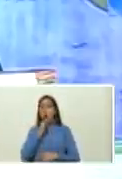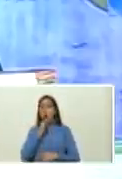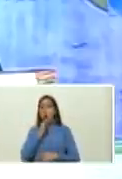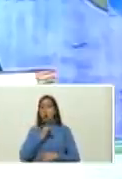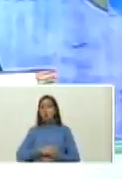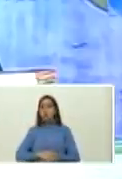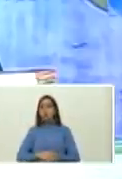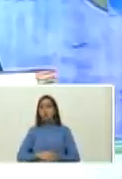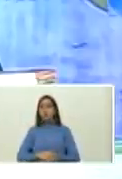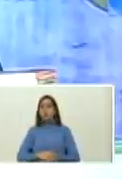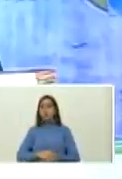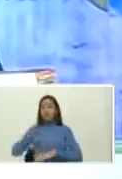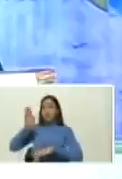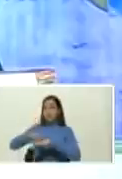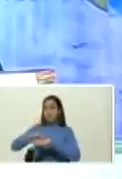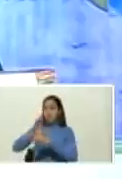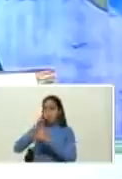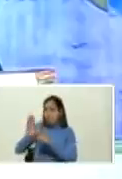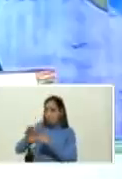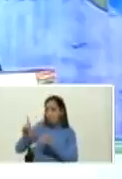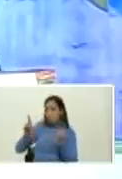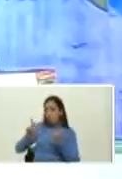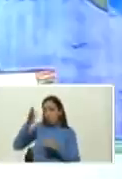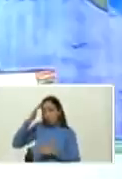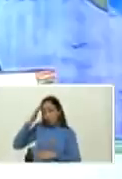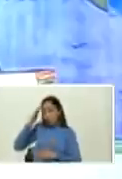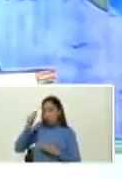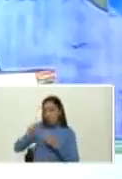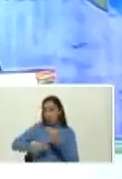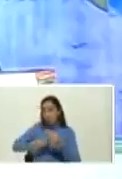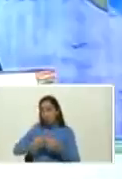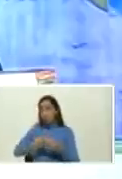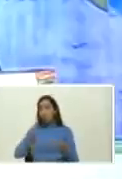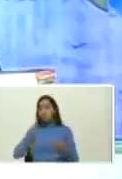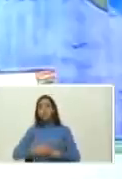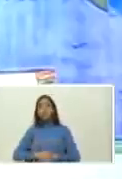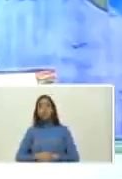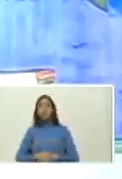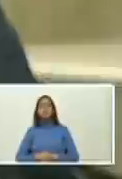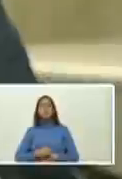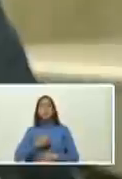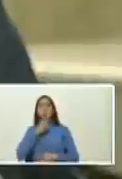Ernesto Villegas ese es tu nuevo programa buenas noticias con Ernesto